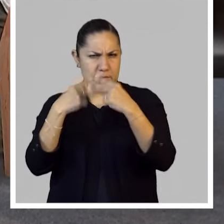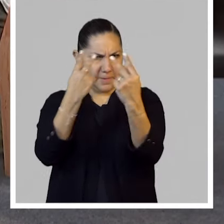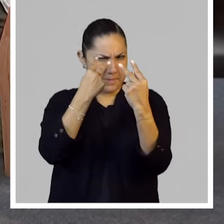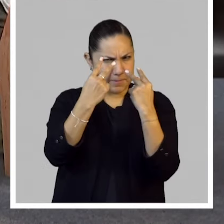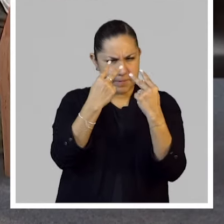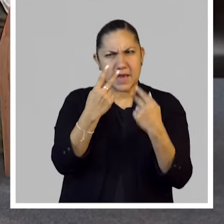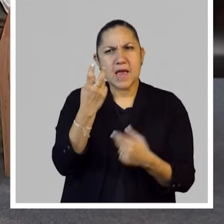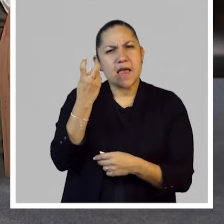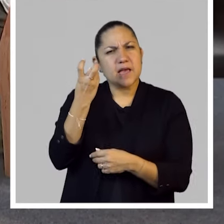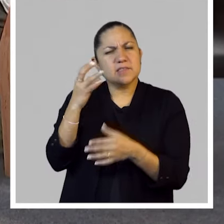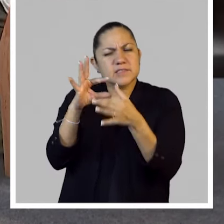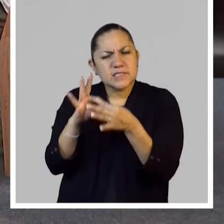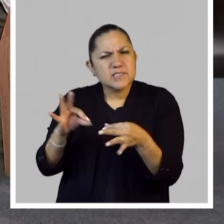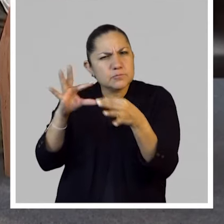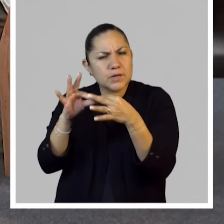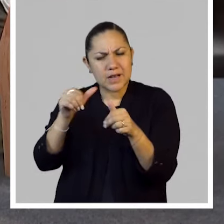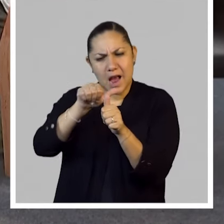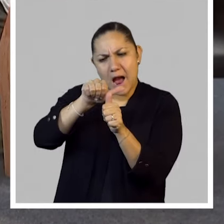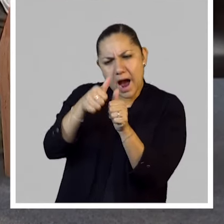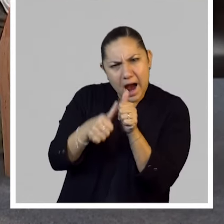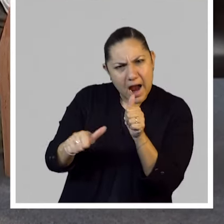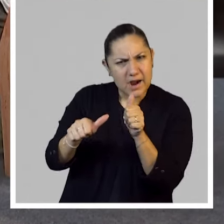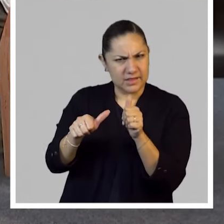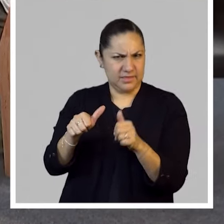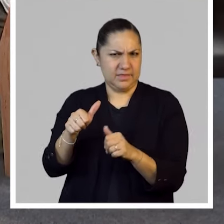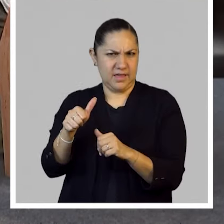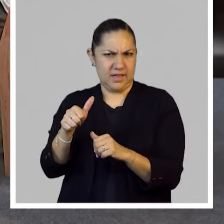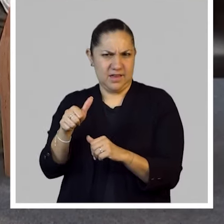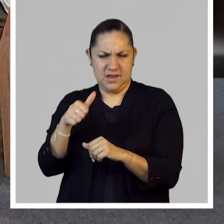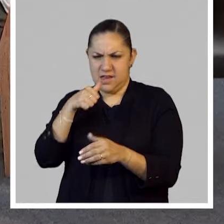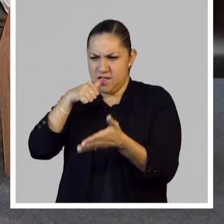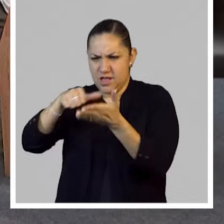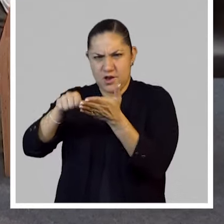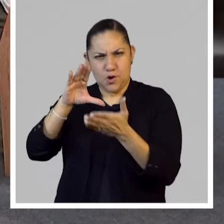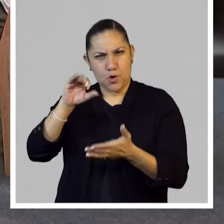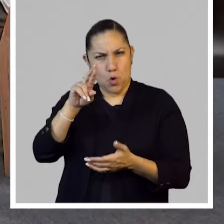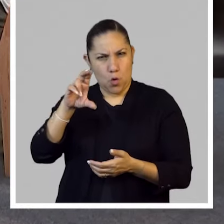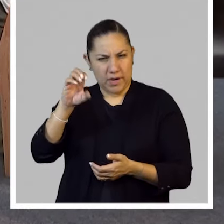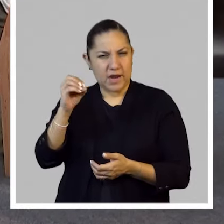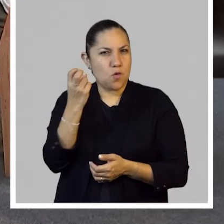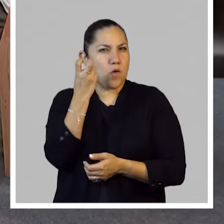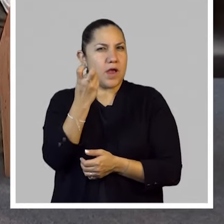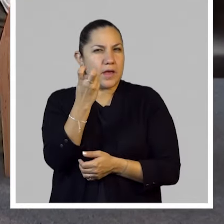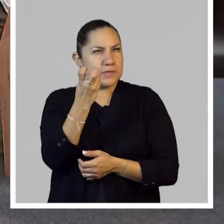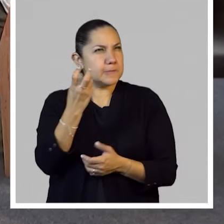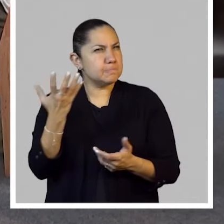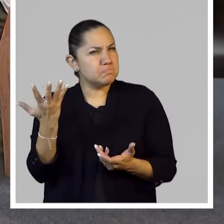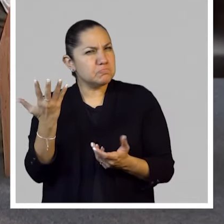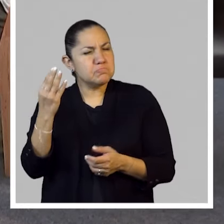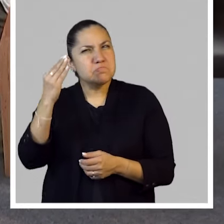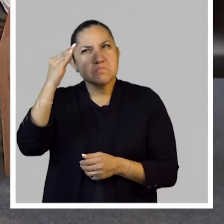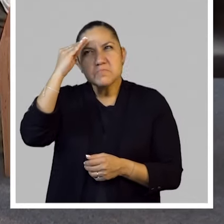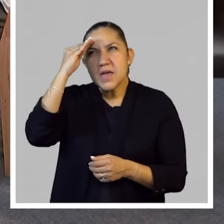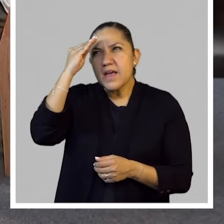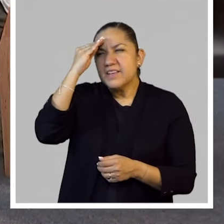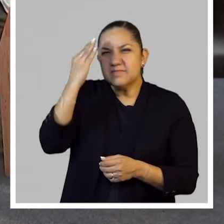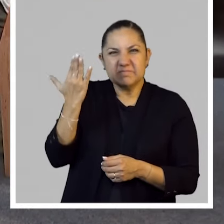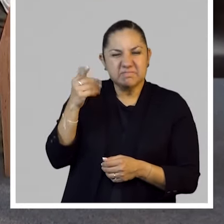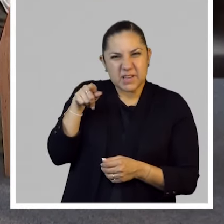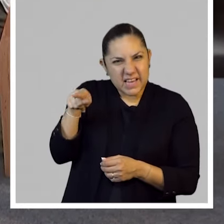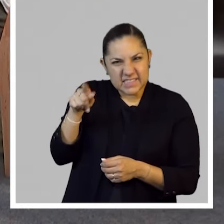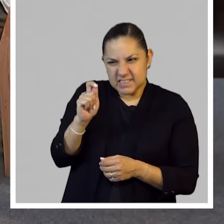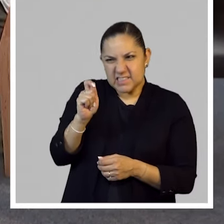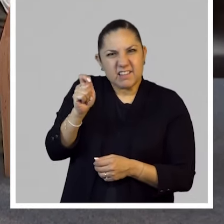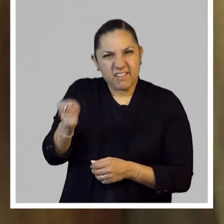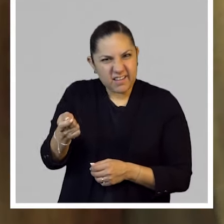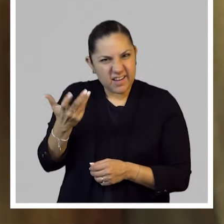que el arte correo pues nada más les haga alguna imagen momentánea de imaginación. ¿A qué nos referimos con